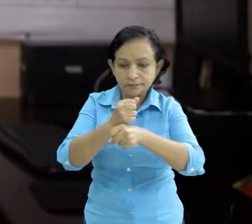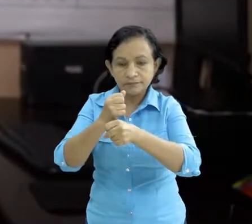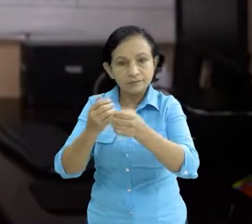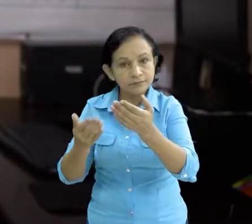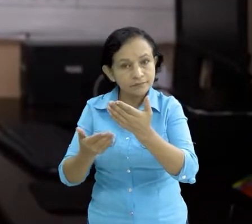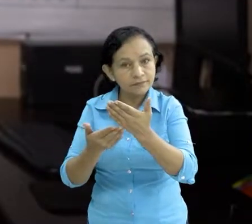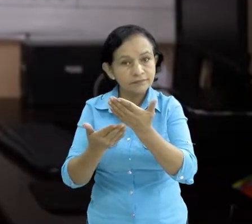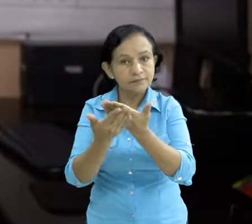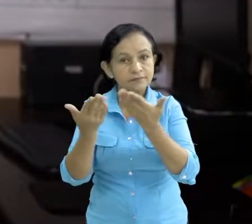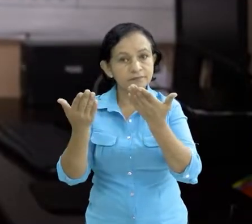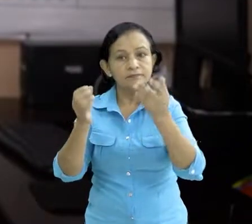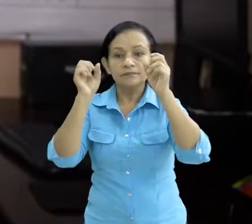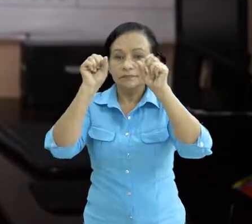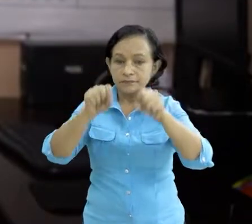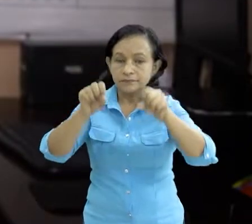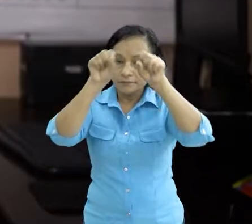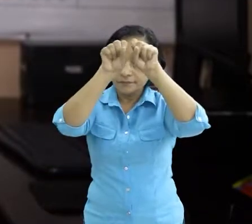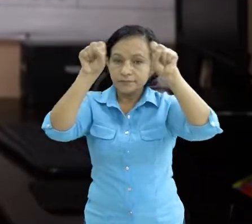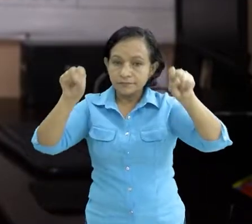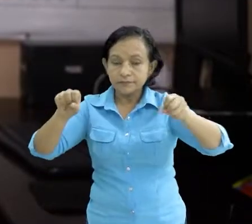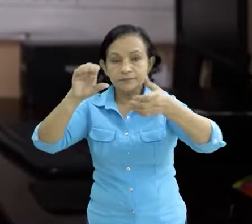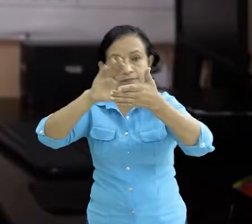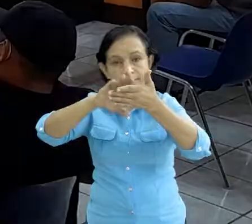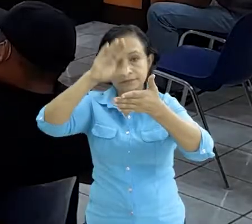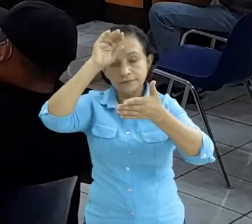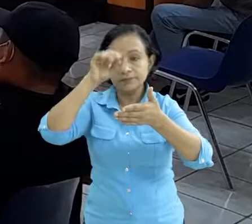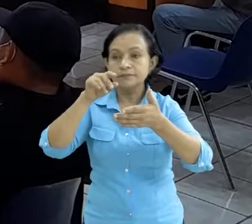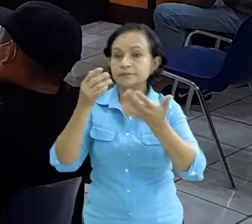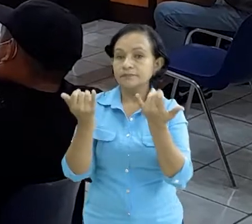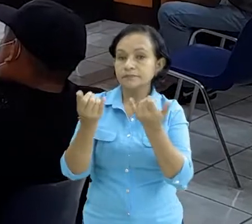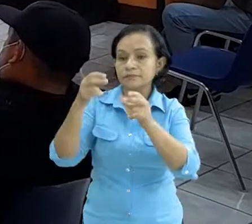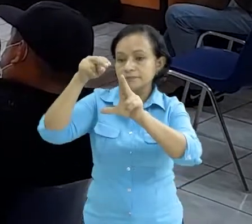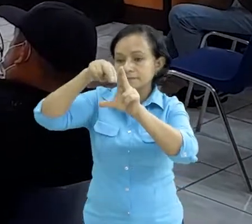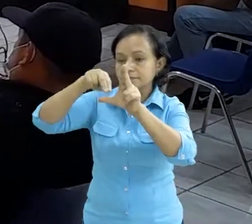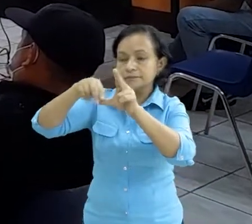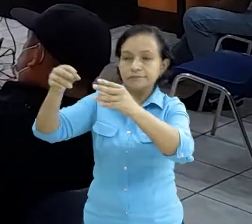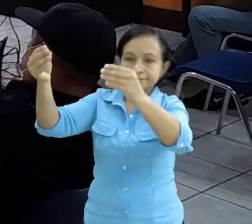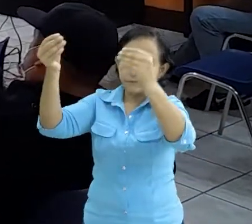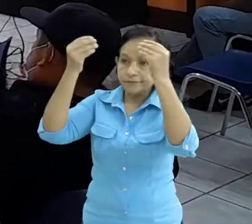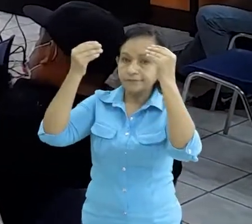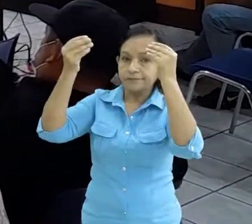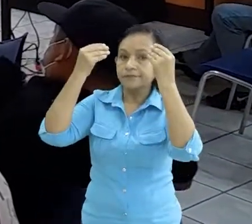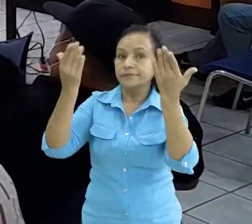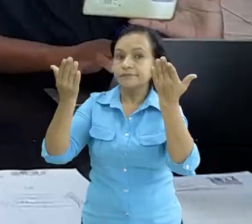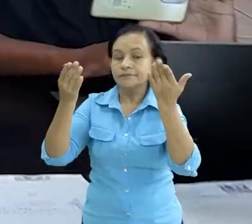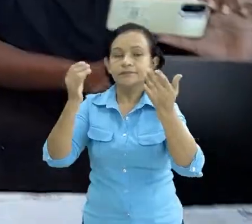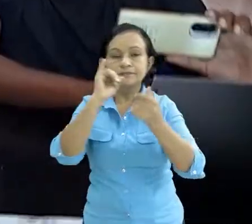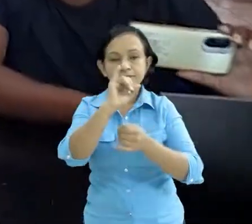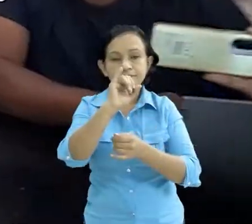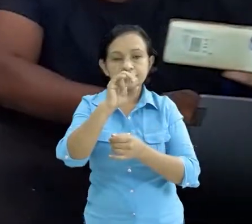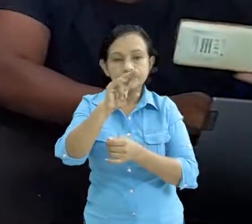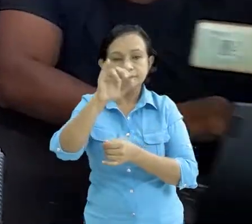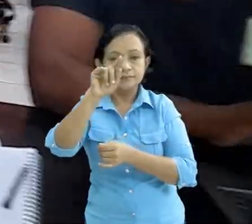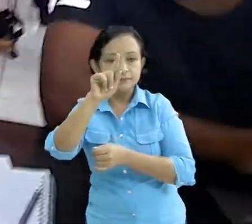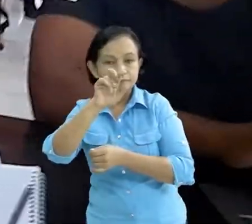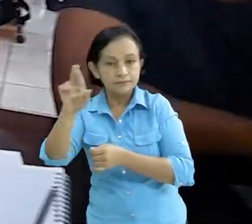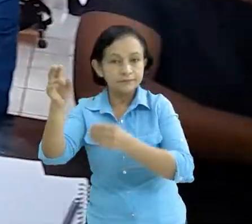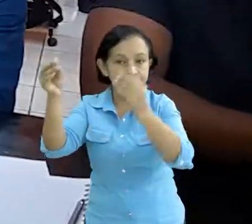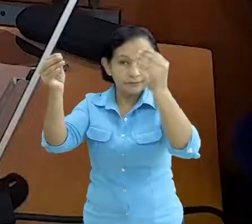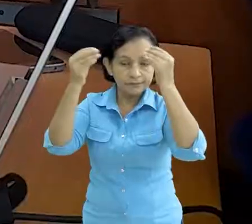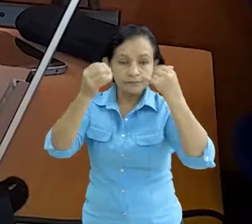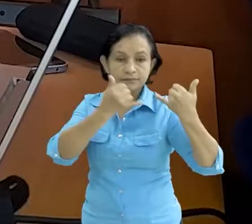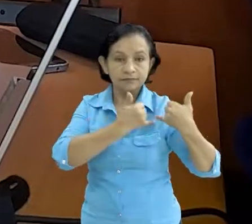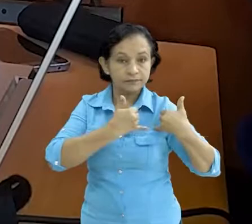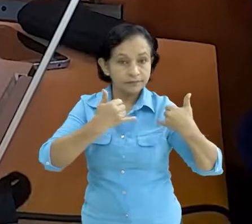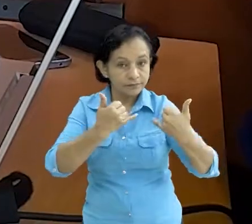en base a las capacitaciones que nos viene dando Sinapred y el INITER también las instituciones que